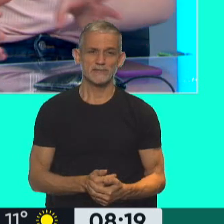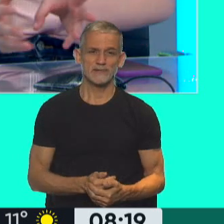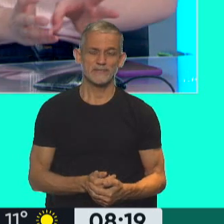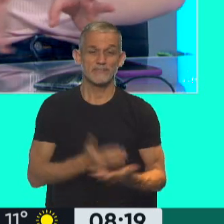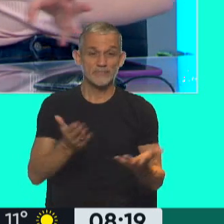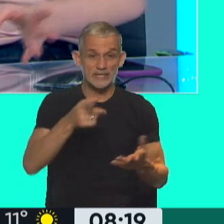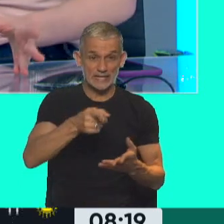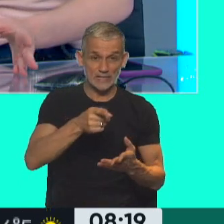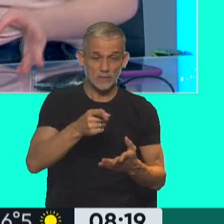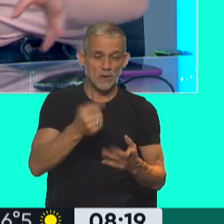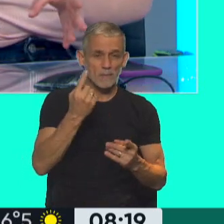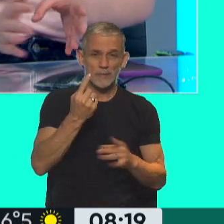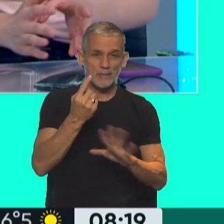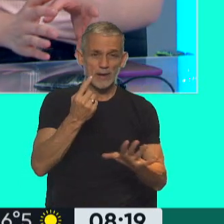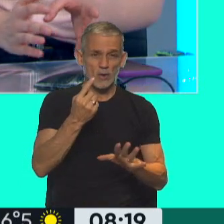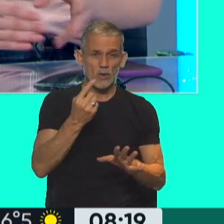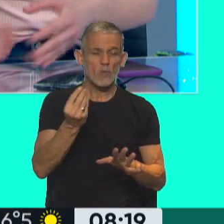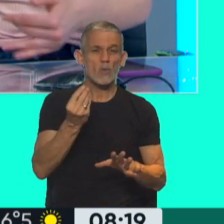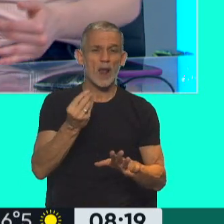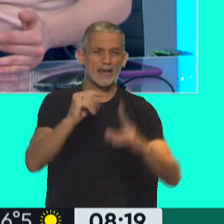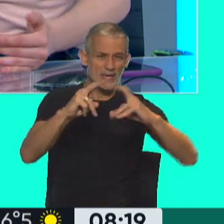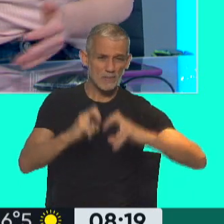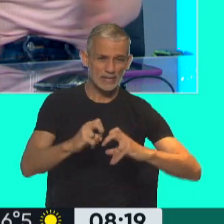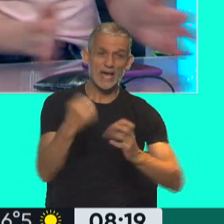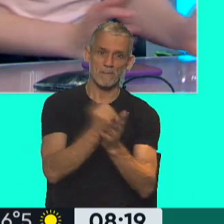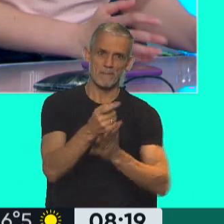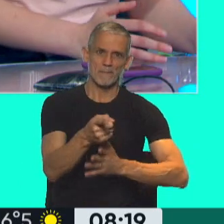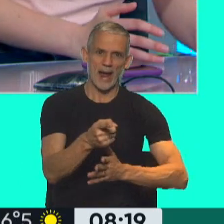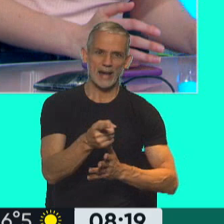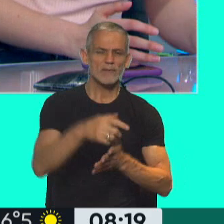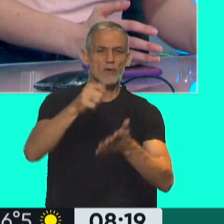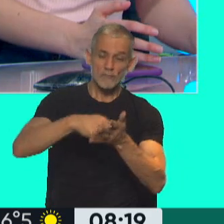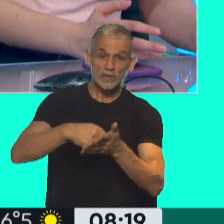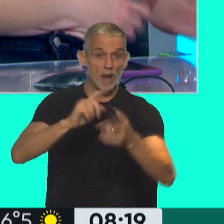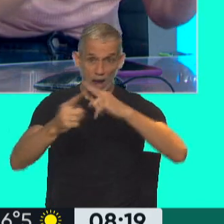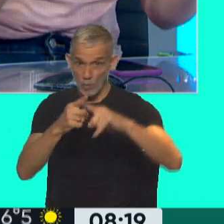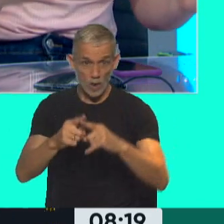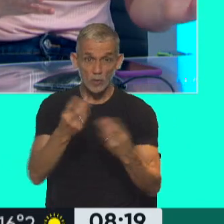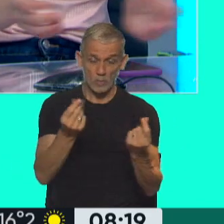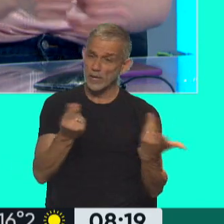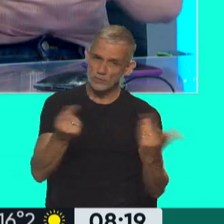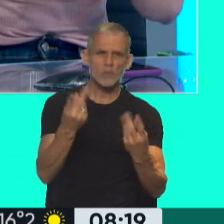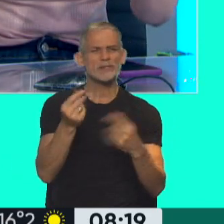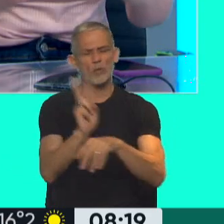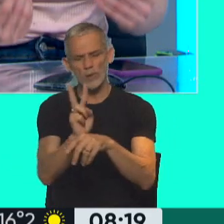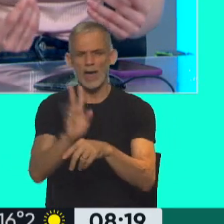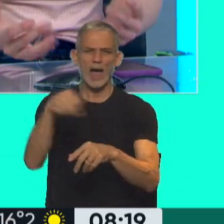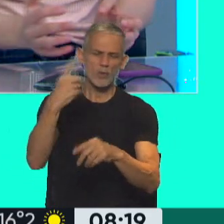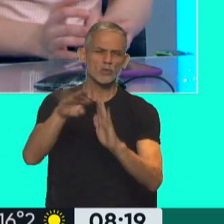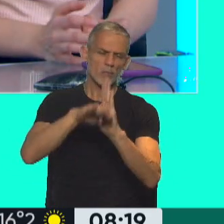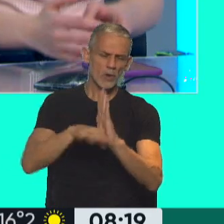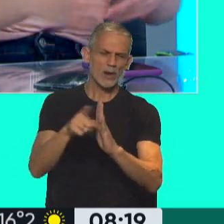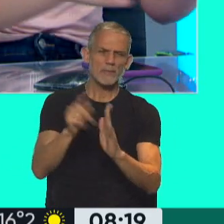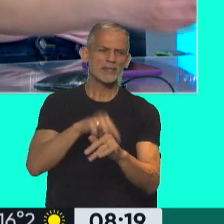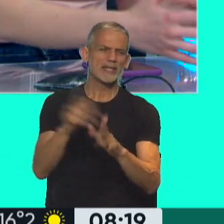la idea es por un lado investigar estas marcas que firman acuerdos de precios, precios cuidados o cualquier otro programa